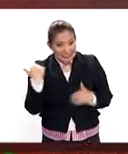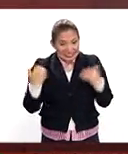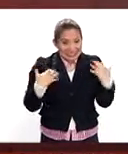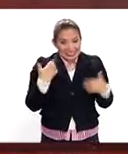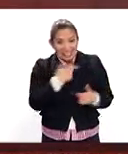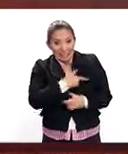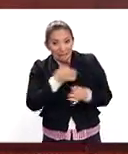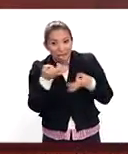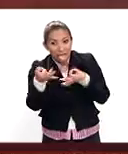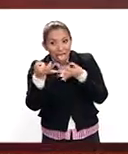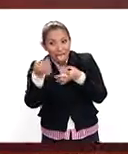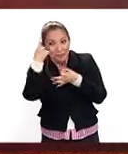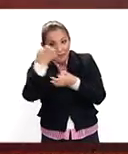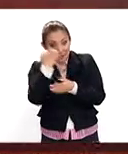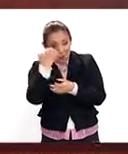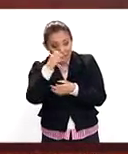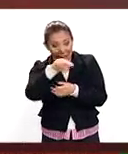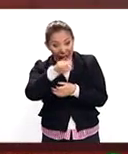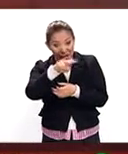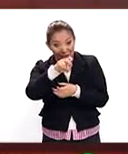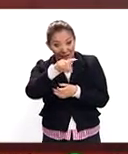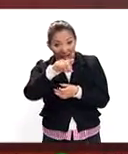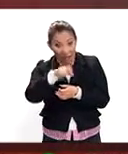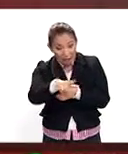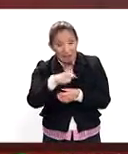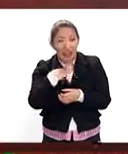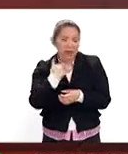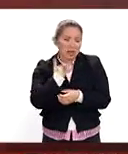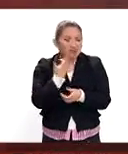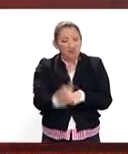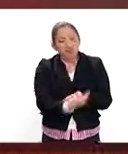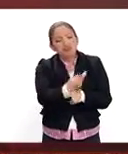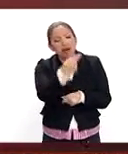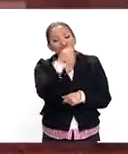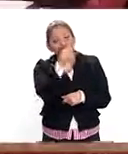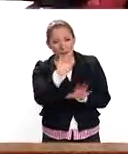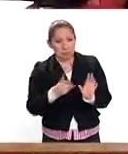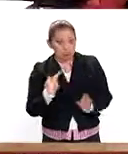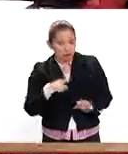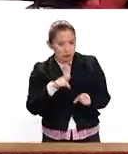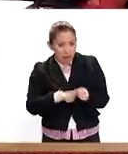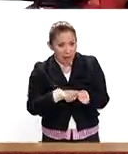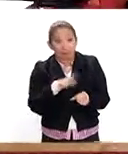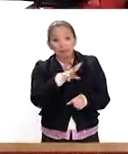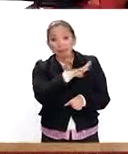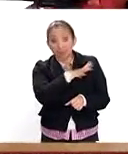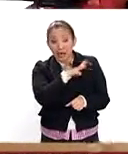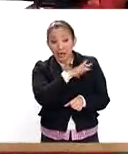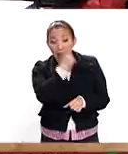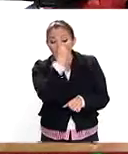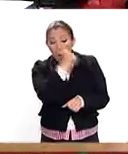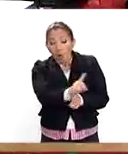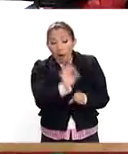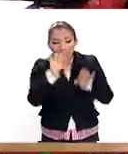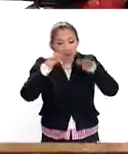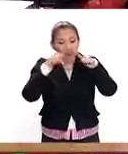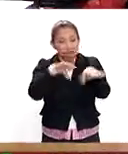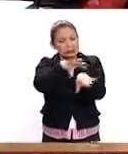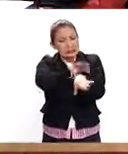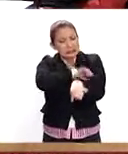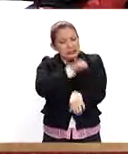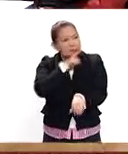de los jóvenes por ingresar a la Escuela Naval y además me gustaría preguntarles, es un asunto personal, ¿hay una vocación